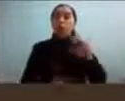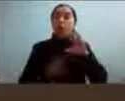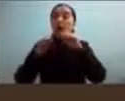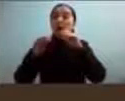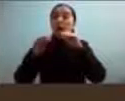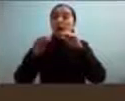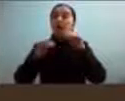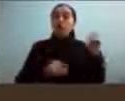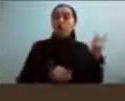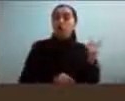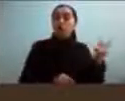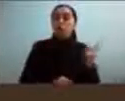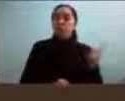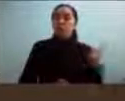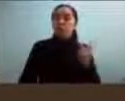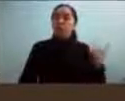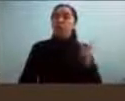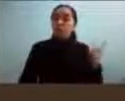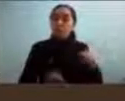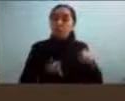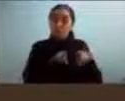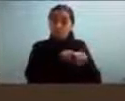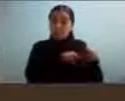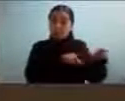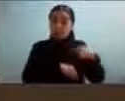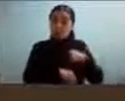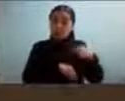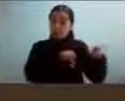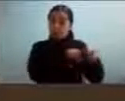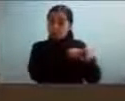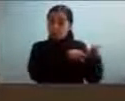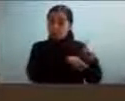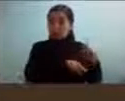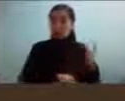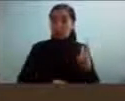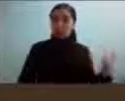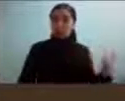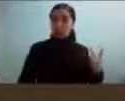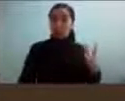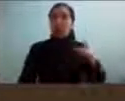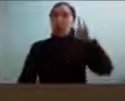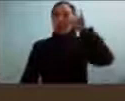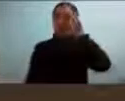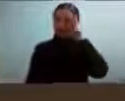Y lo que recuerdo como de ese tiempo,